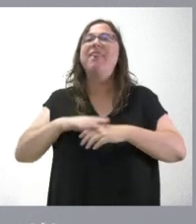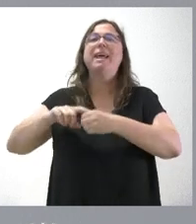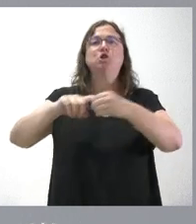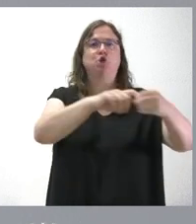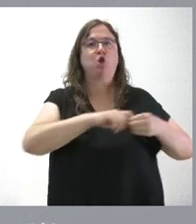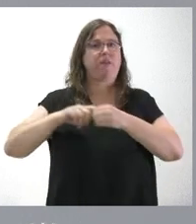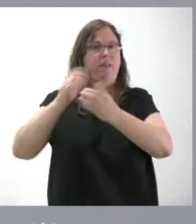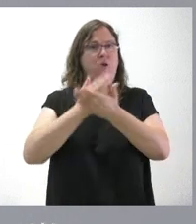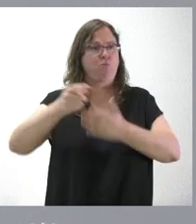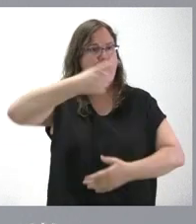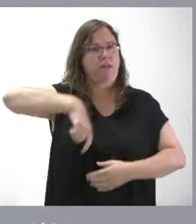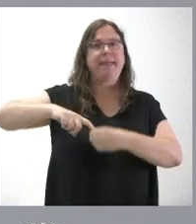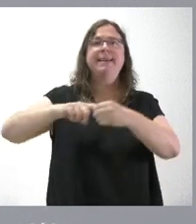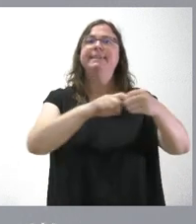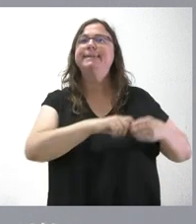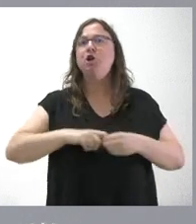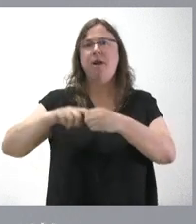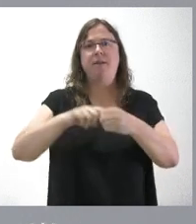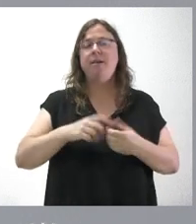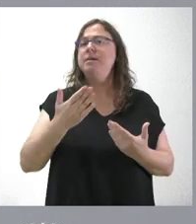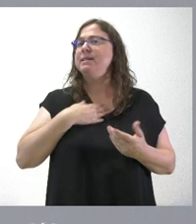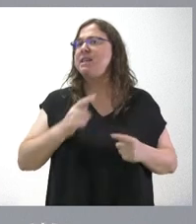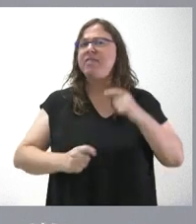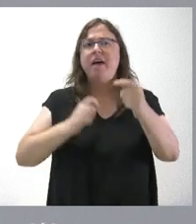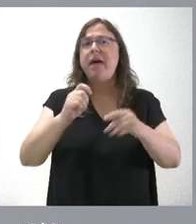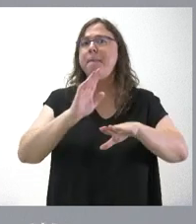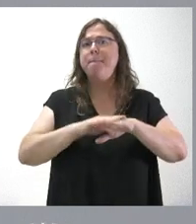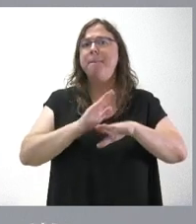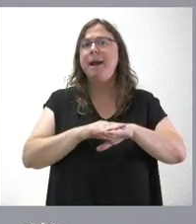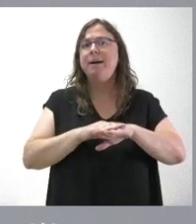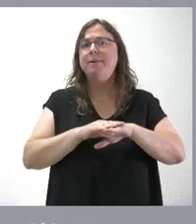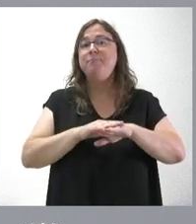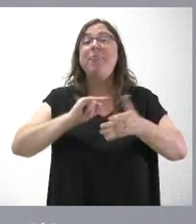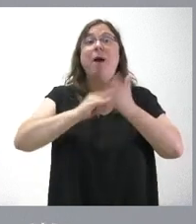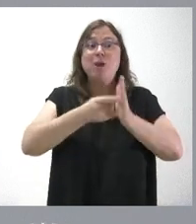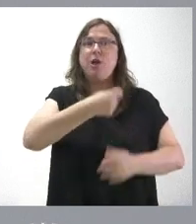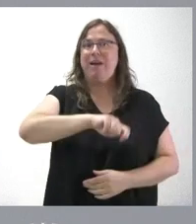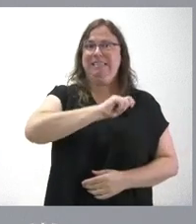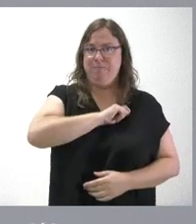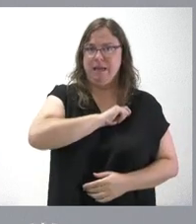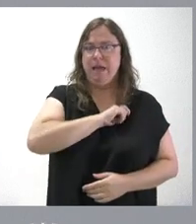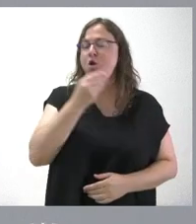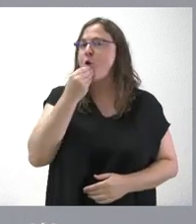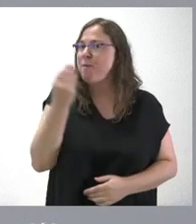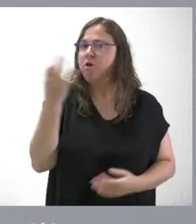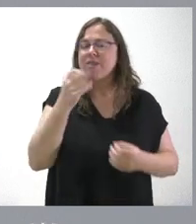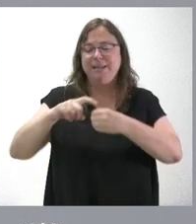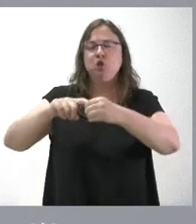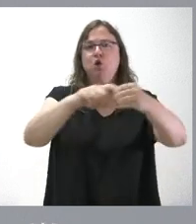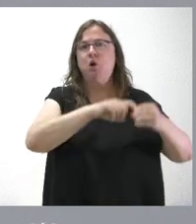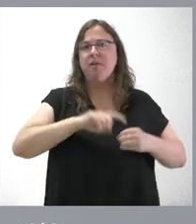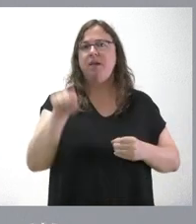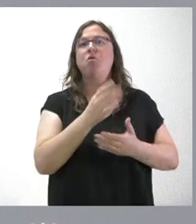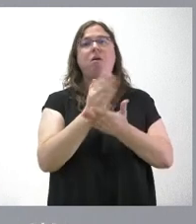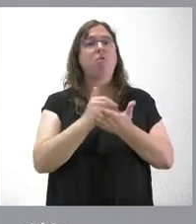autónomas entre sí. No hay mejor contribución al proyecto de España que la solidaridad entre las comunidades autónomas